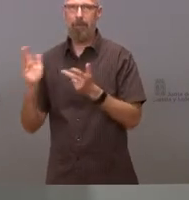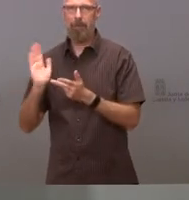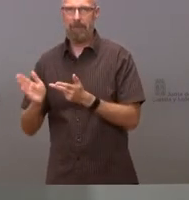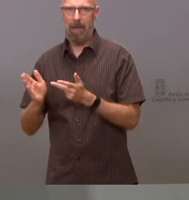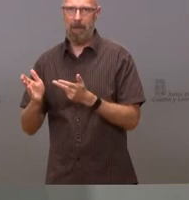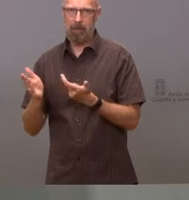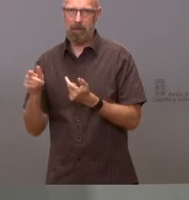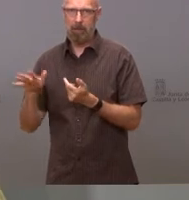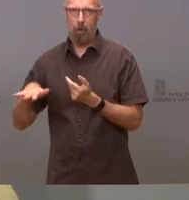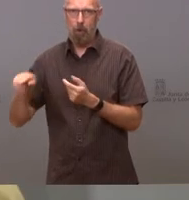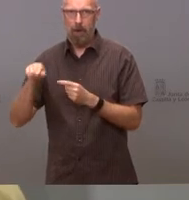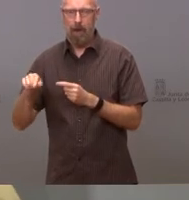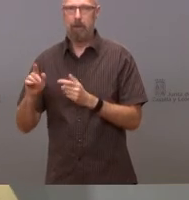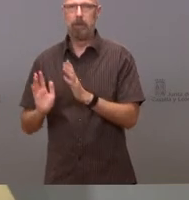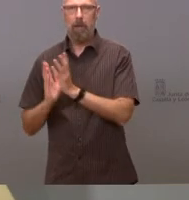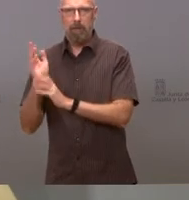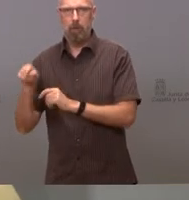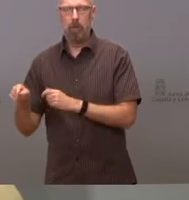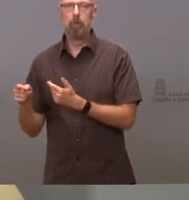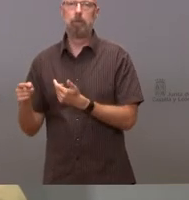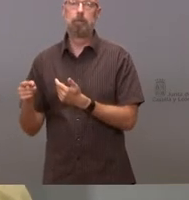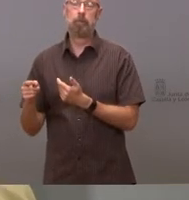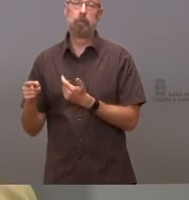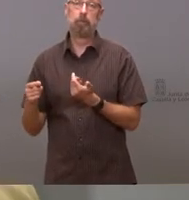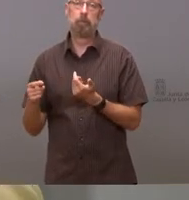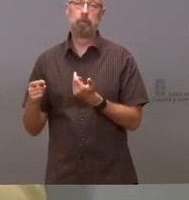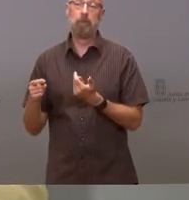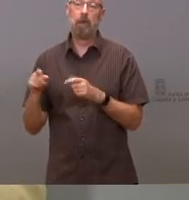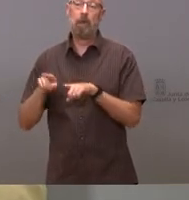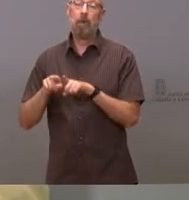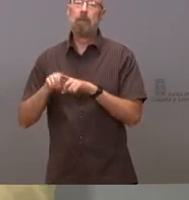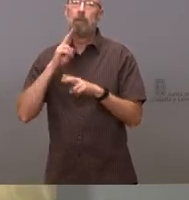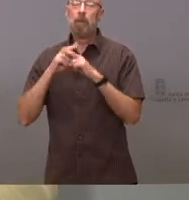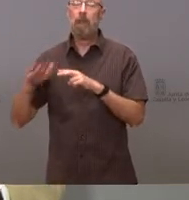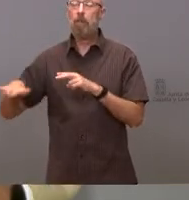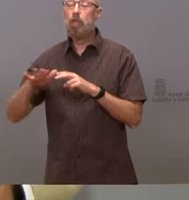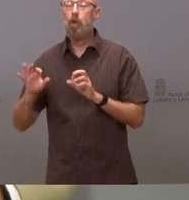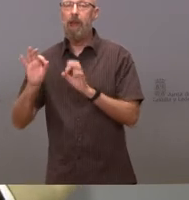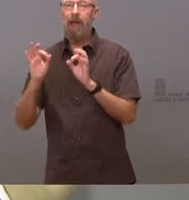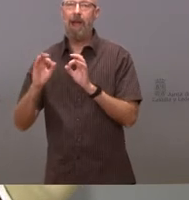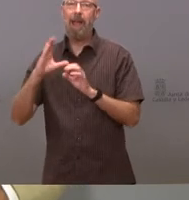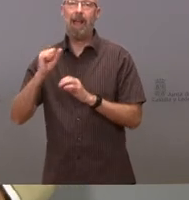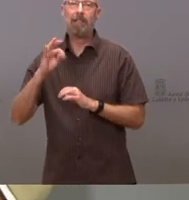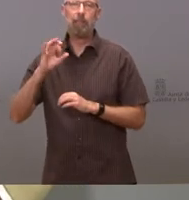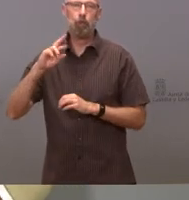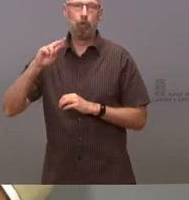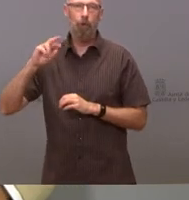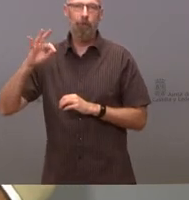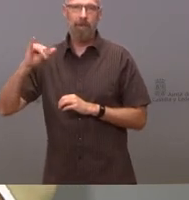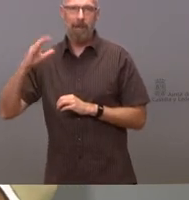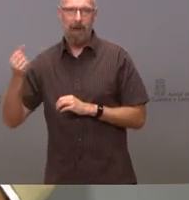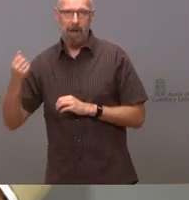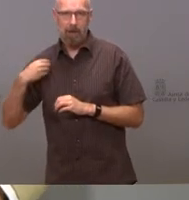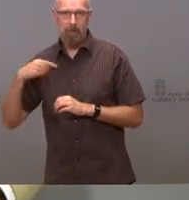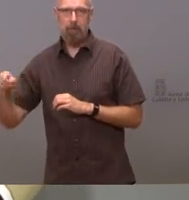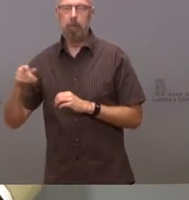lo que se conoce habitualmente por declaración de zona catastrófica. Creemos que la situación de la zona así lo requiere